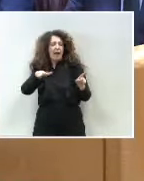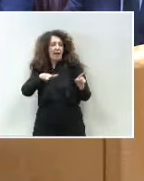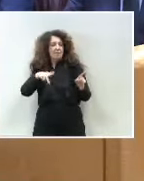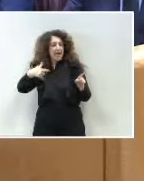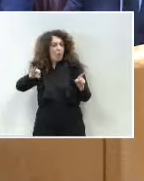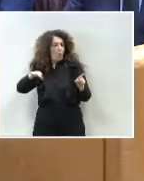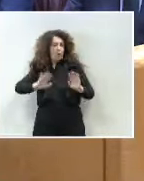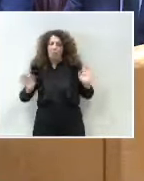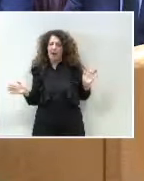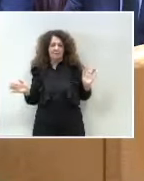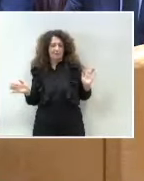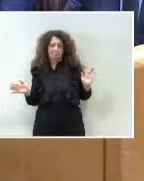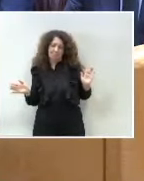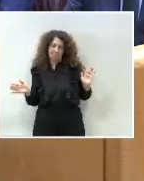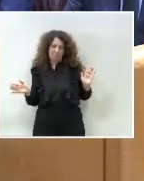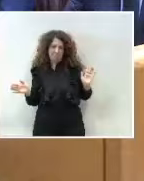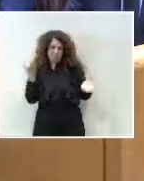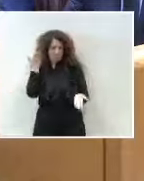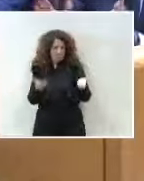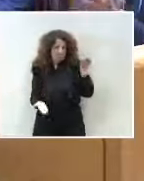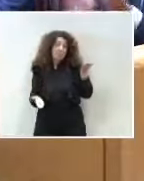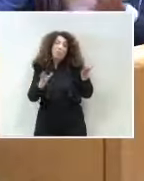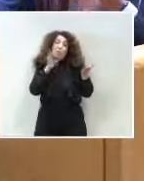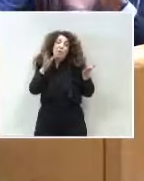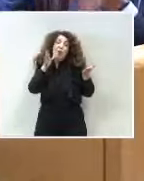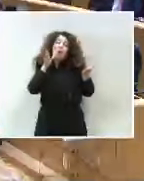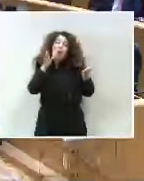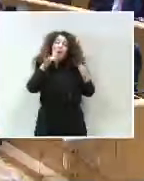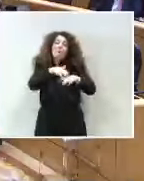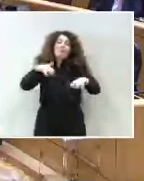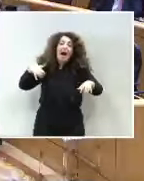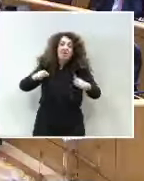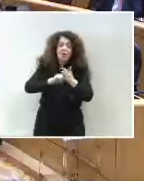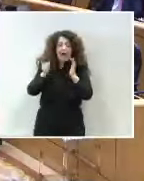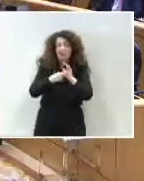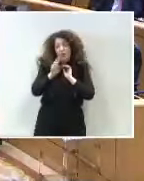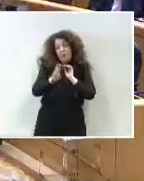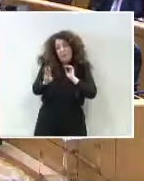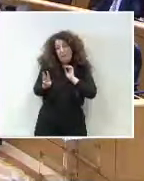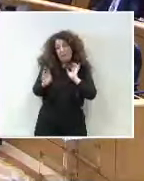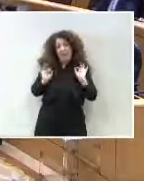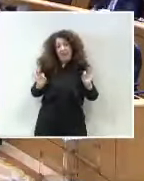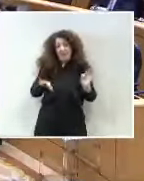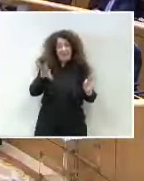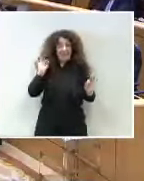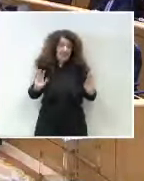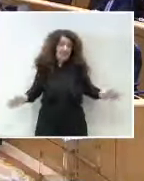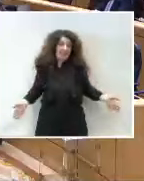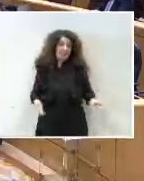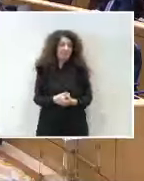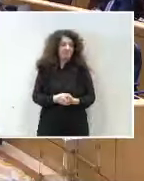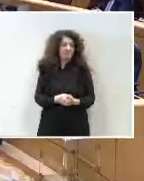fin, es lo que nos toca con la mayoría absoluta del Partido Popular. También está el traspaso